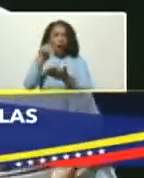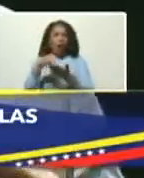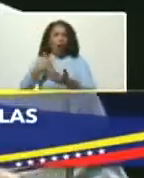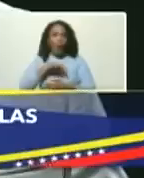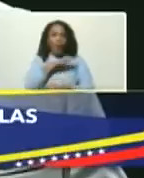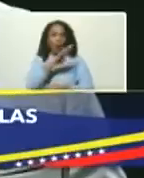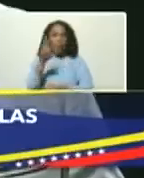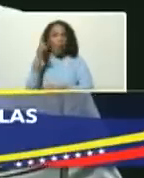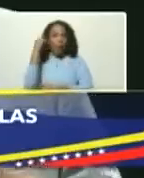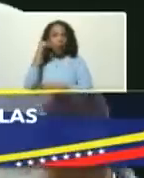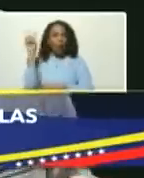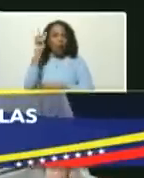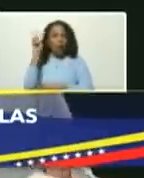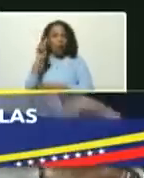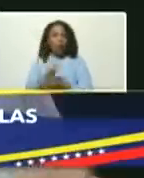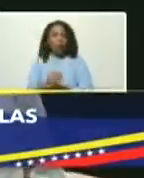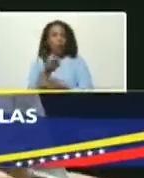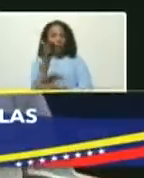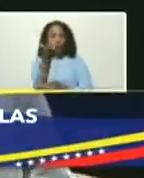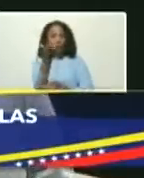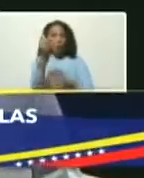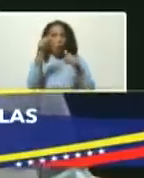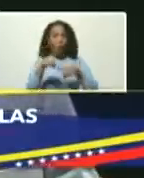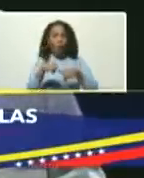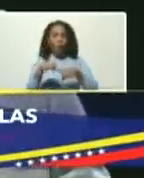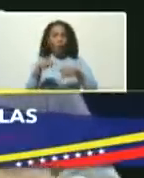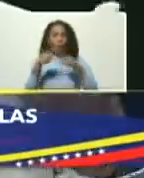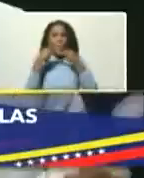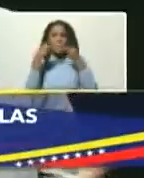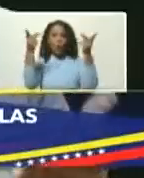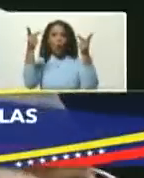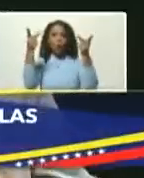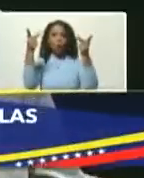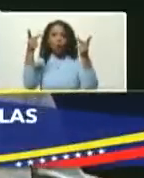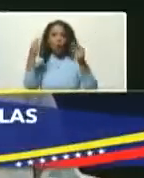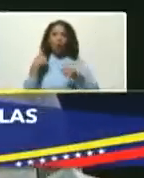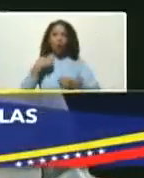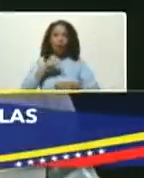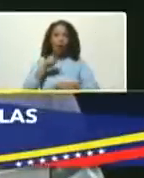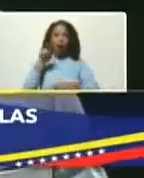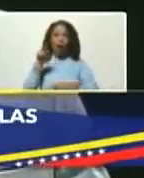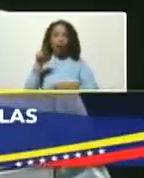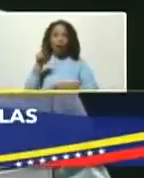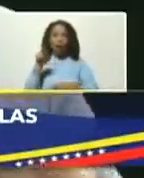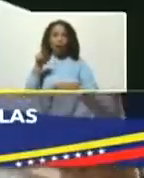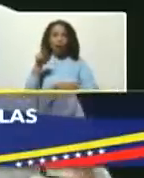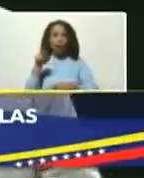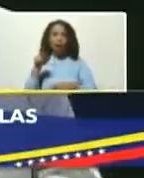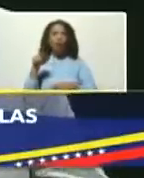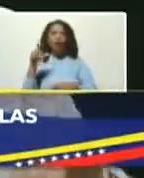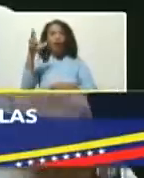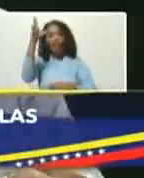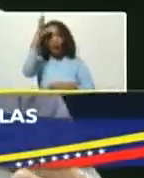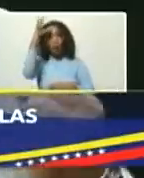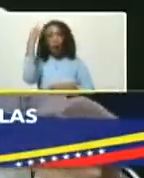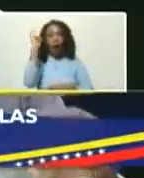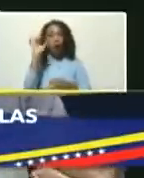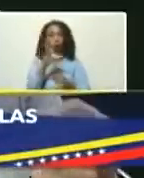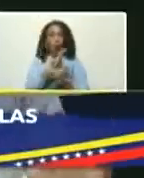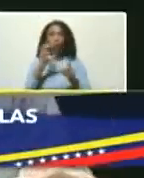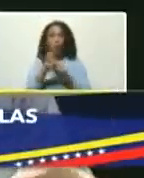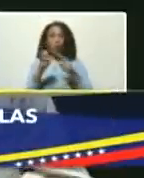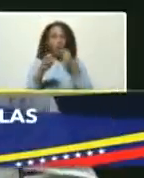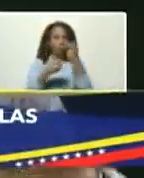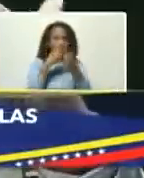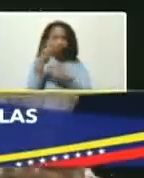nuestra república bolivariana de Venezuela y usted hoy en esta promulgación bueno tener ahí a Paraguana que tiene una tradición y tiene un recorrido y